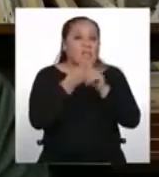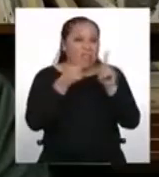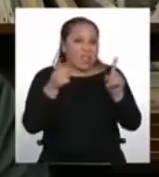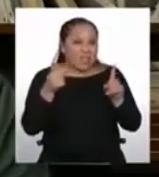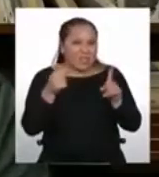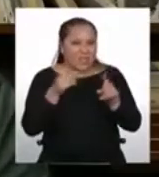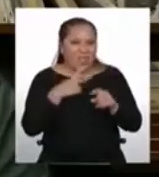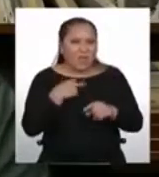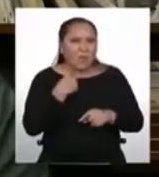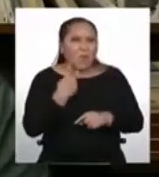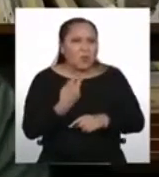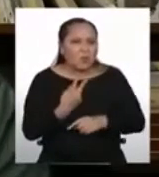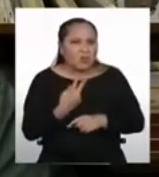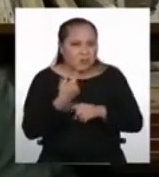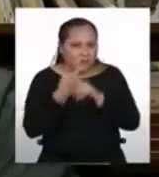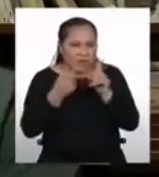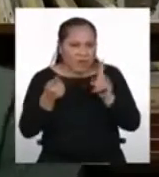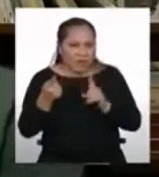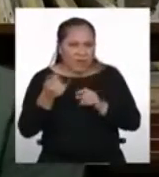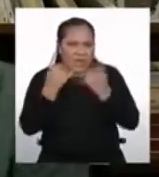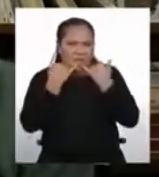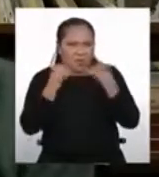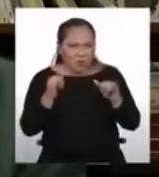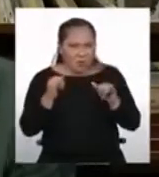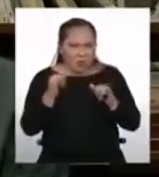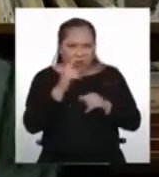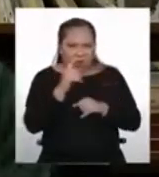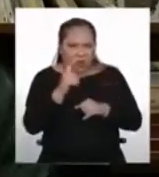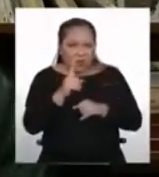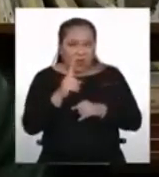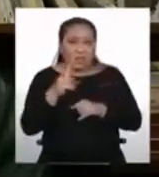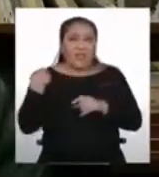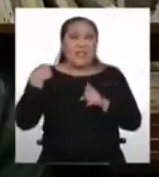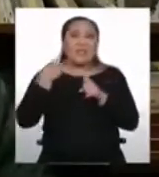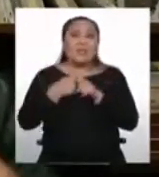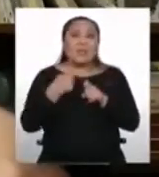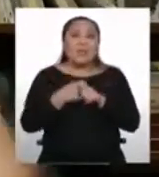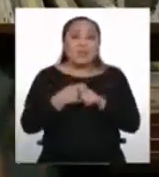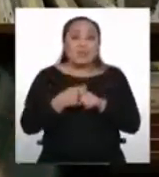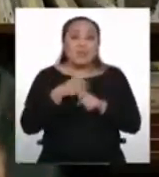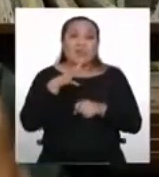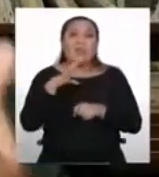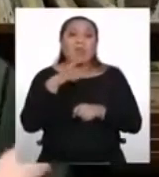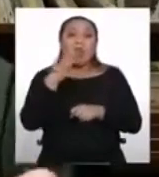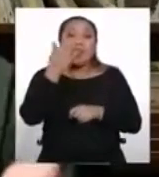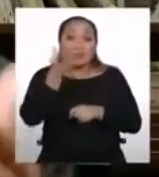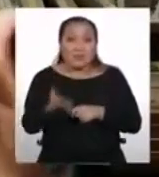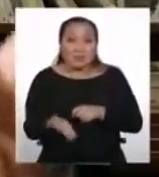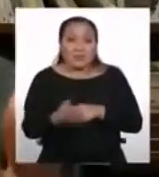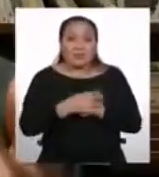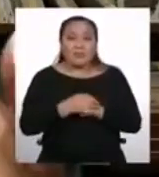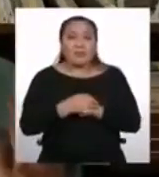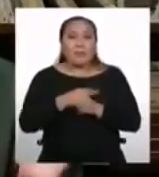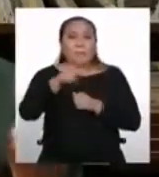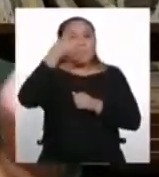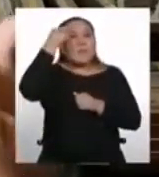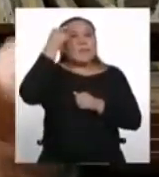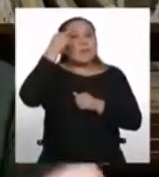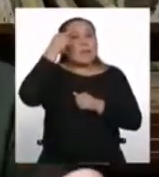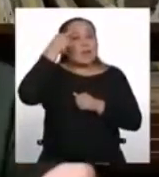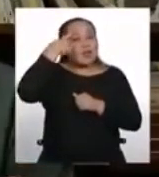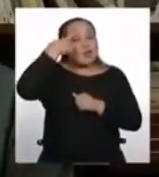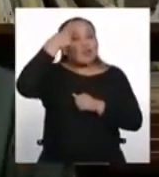castellano, en su lengua originaria? Entonces, también eso, ¿no? Vivir en la lengua, pensar,